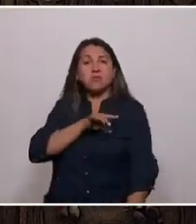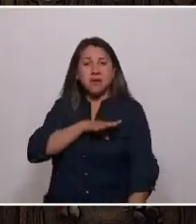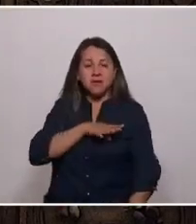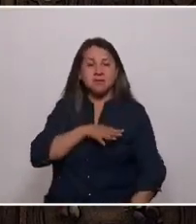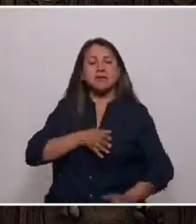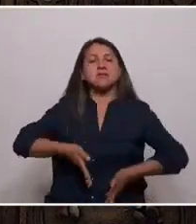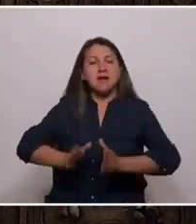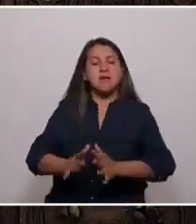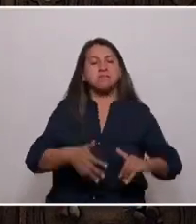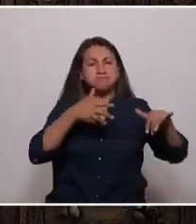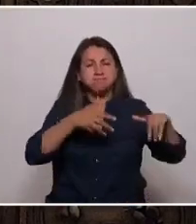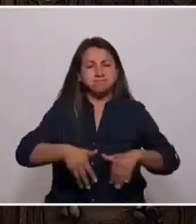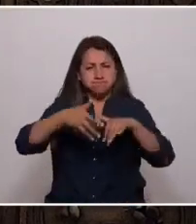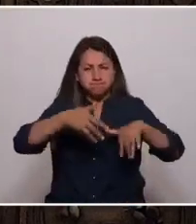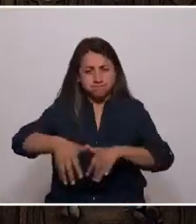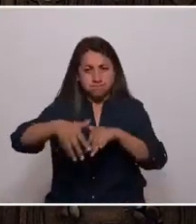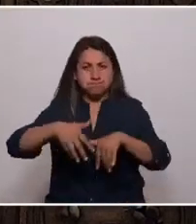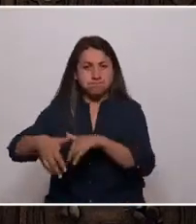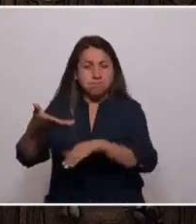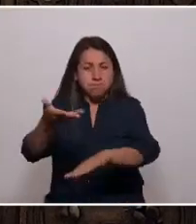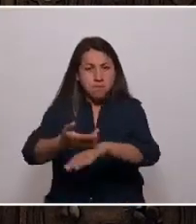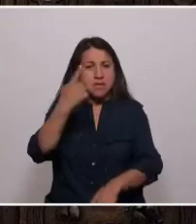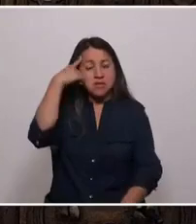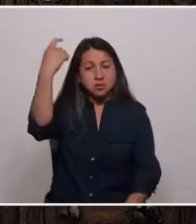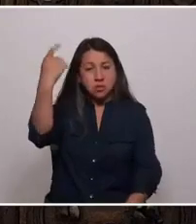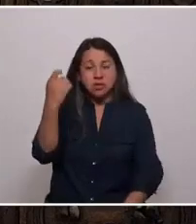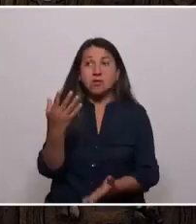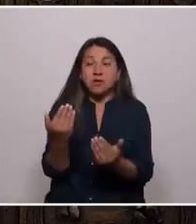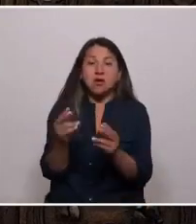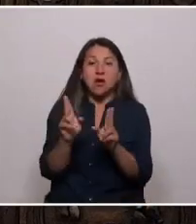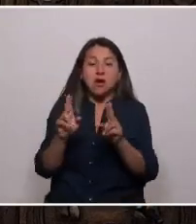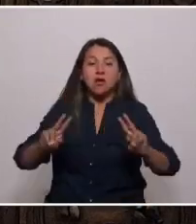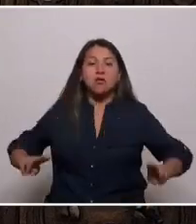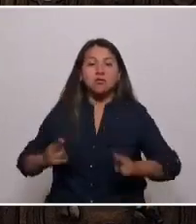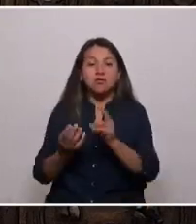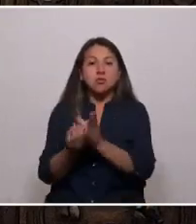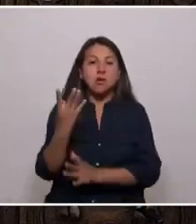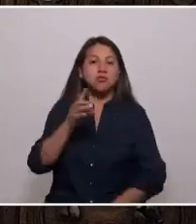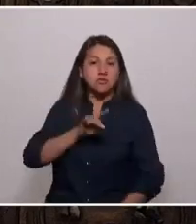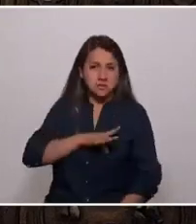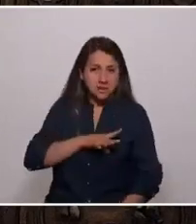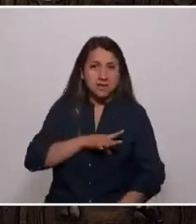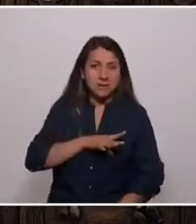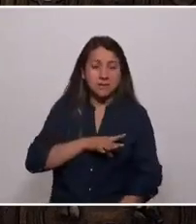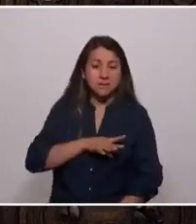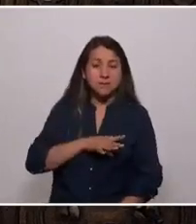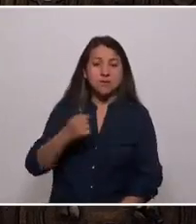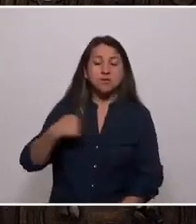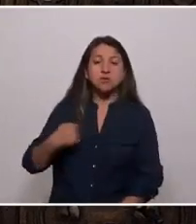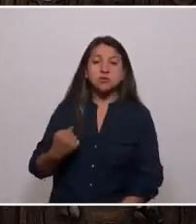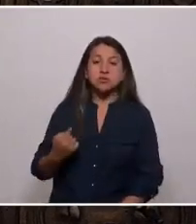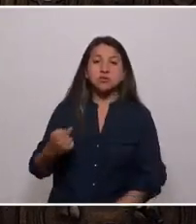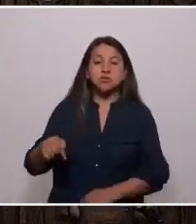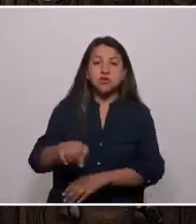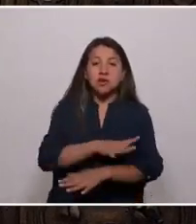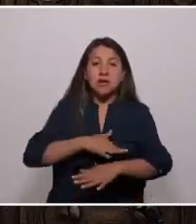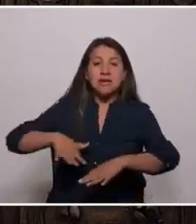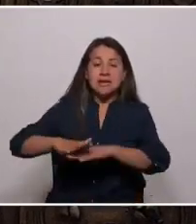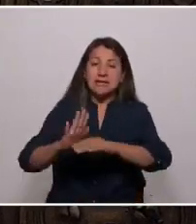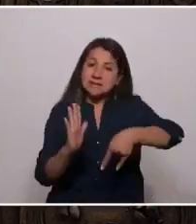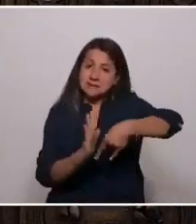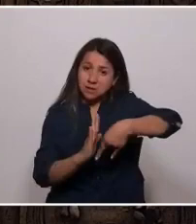las calles manifestando sus anhelos y sueños para la construcción de un nuevo Chile. Provengo de la isla de Chiloé,